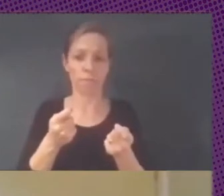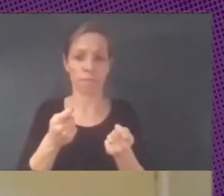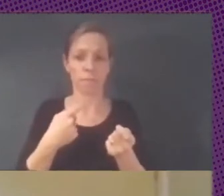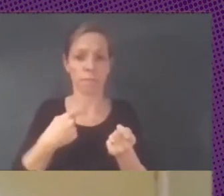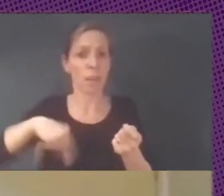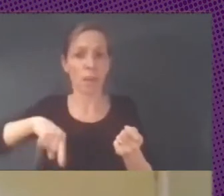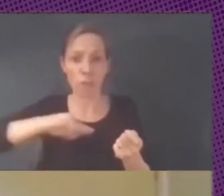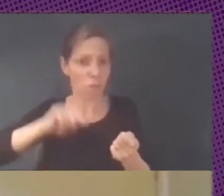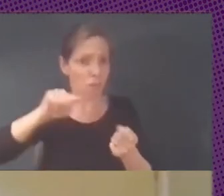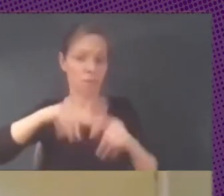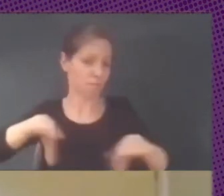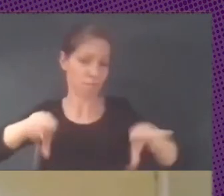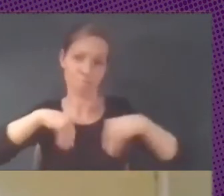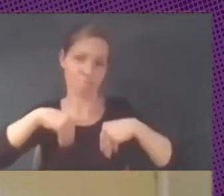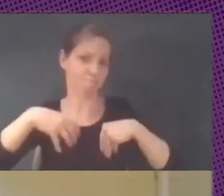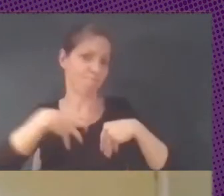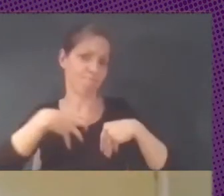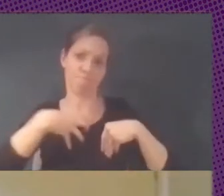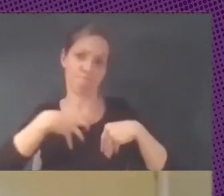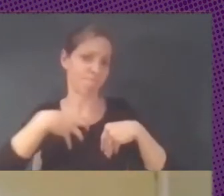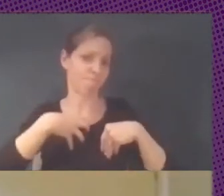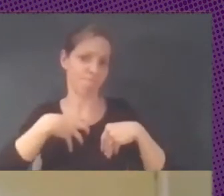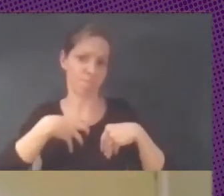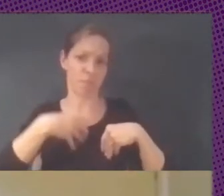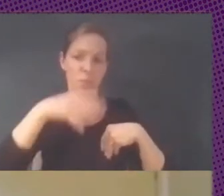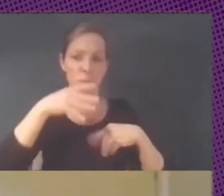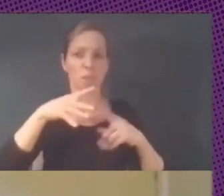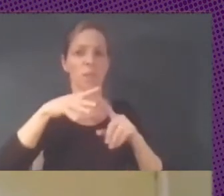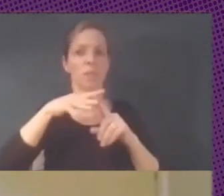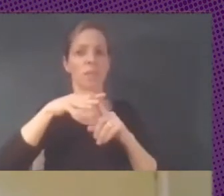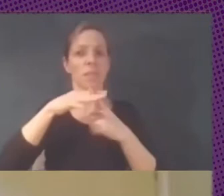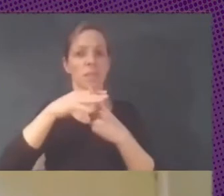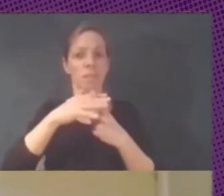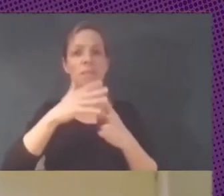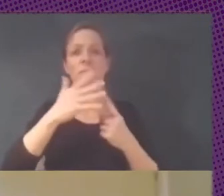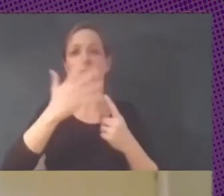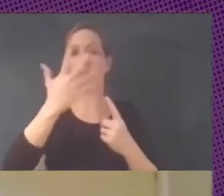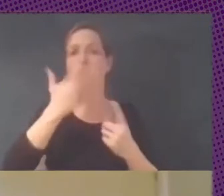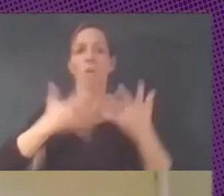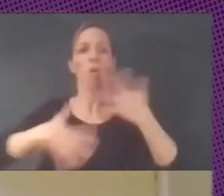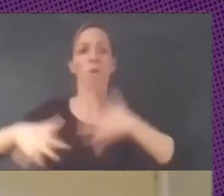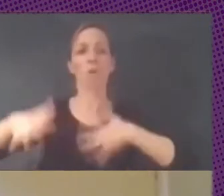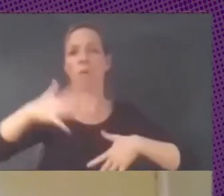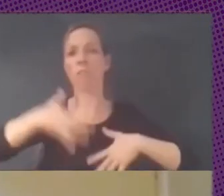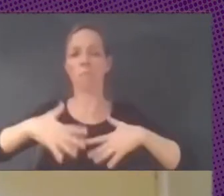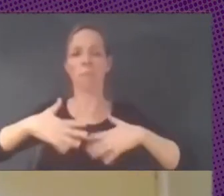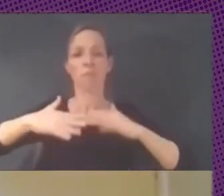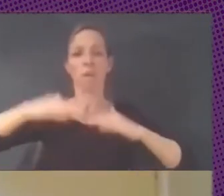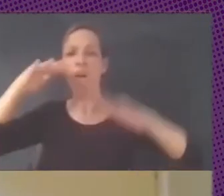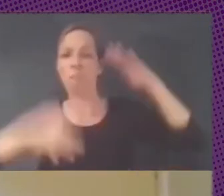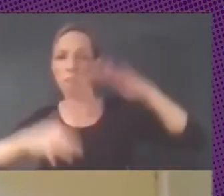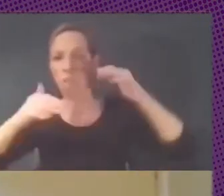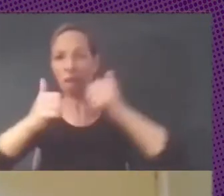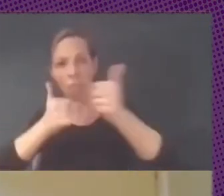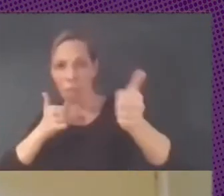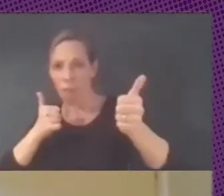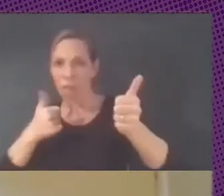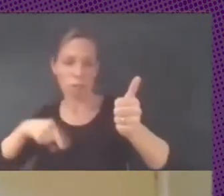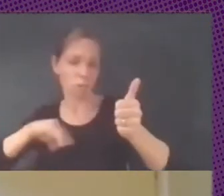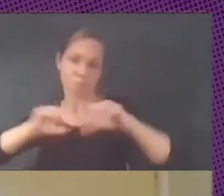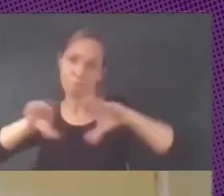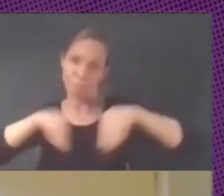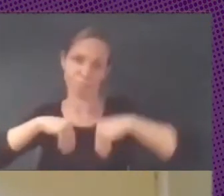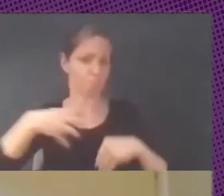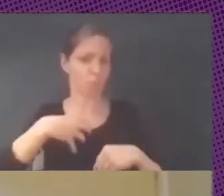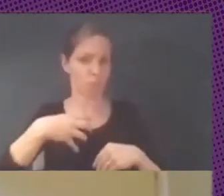aceptar esta distribución desigual de lo conocimiento entonces cuando se piensa en gobierno